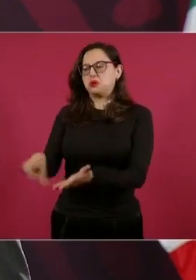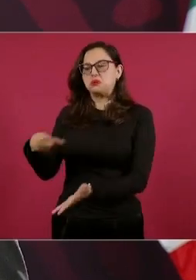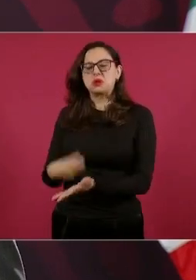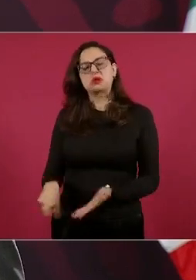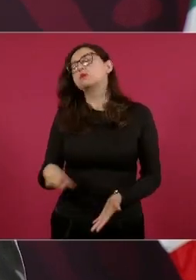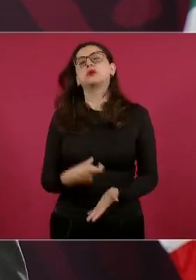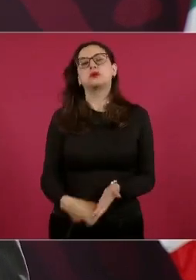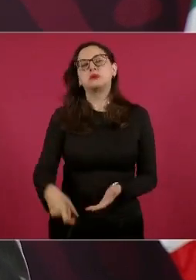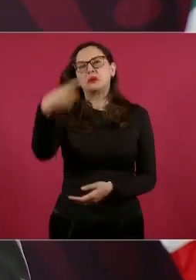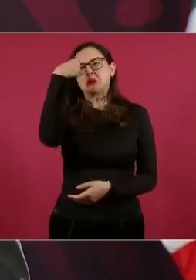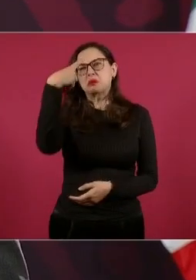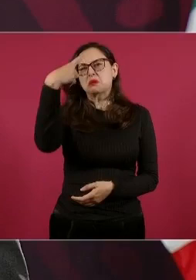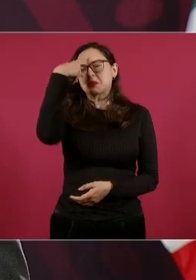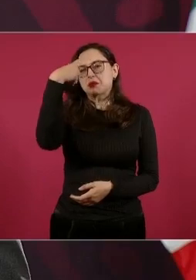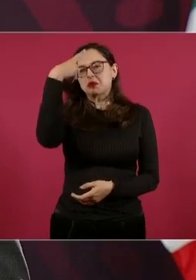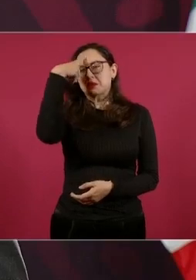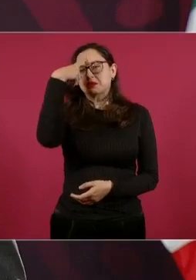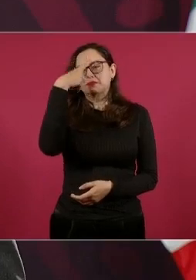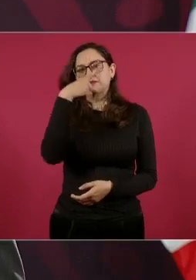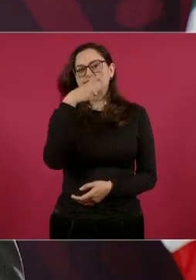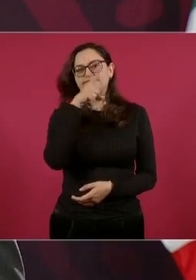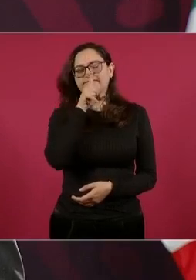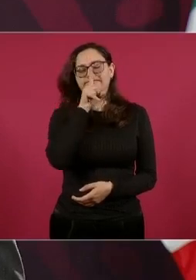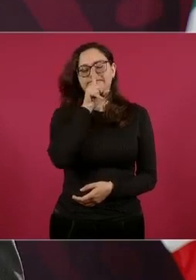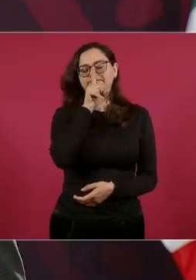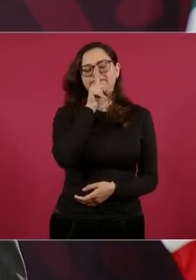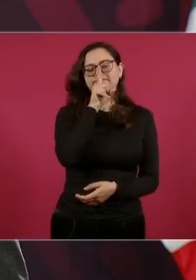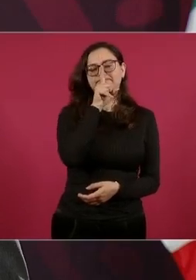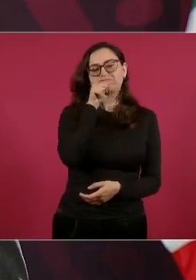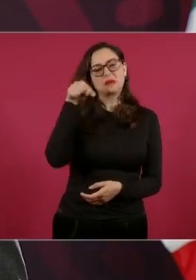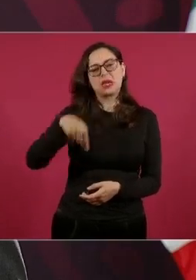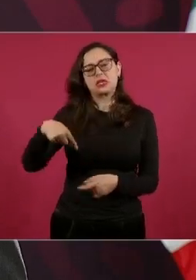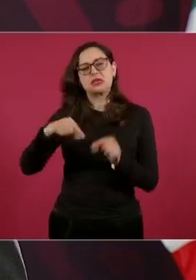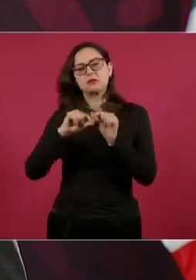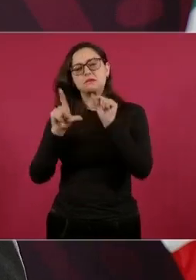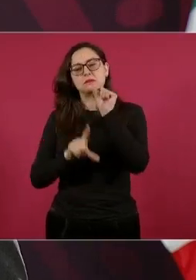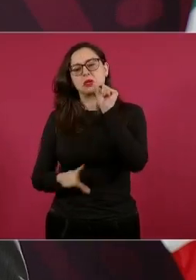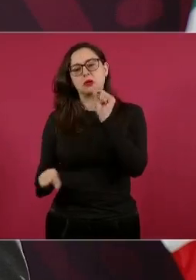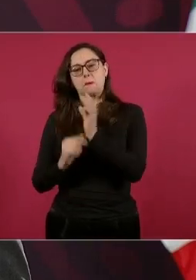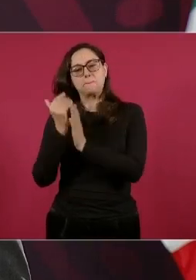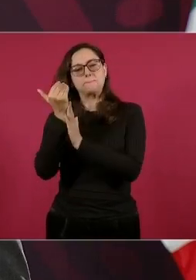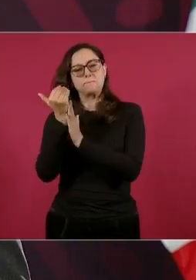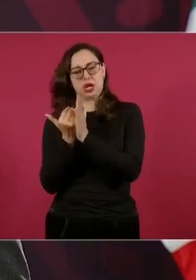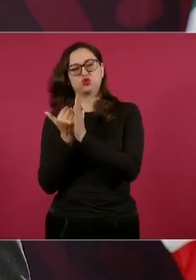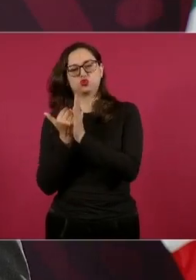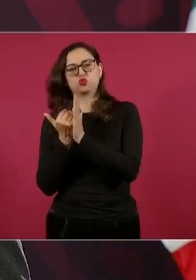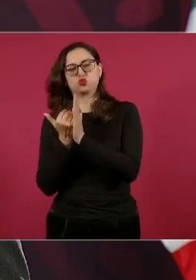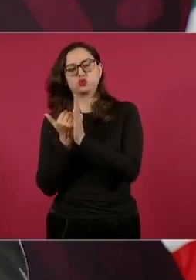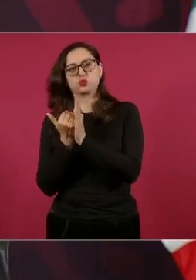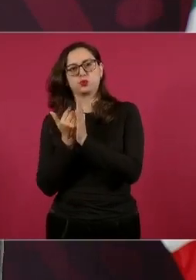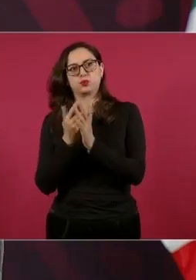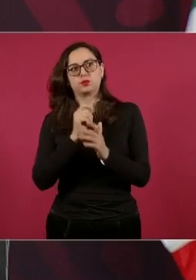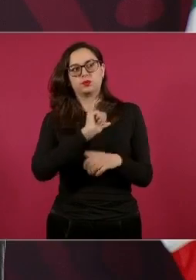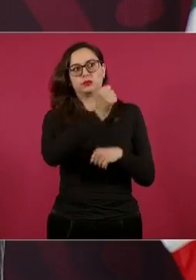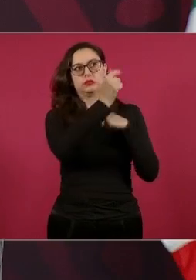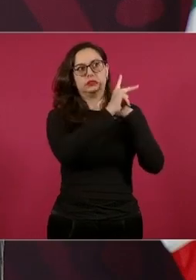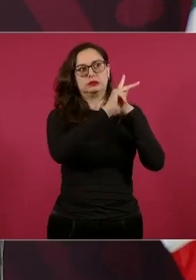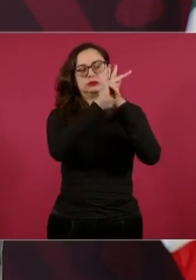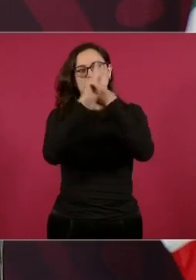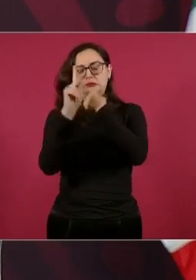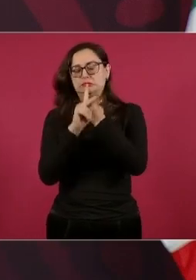que se ha ido desarrollando en el mundo como estilo de vida. México